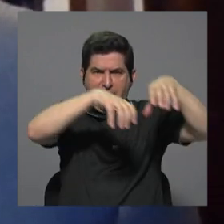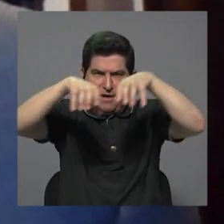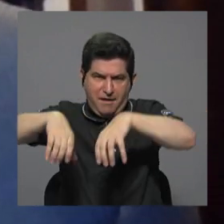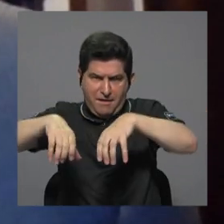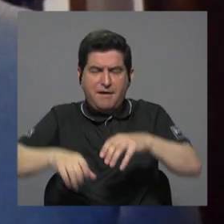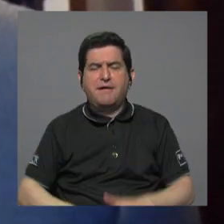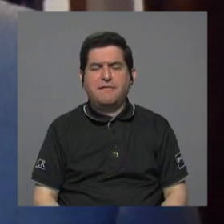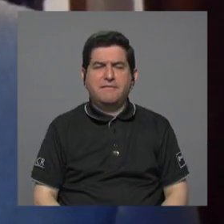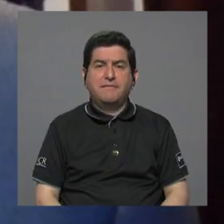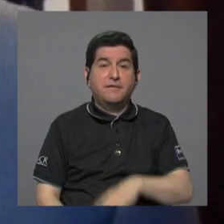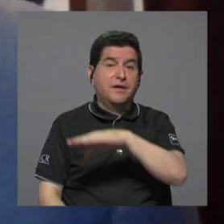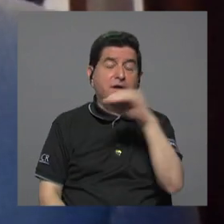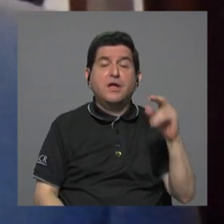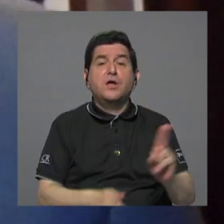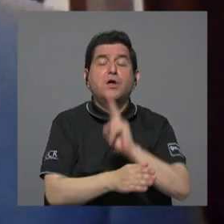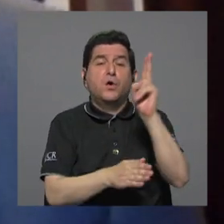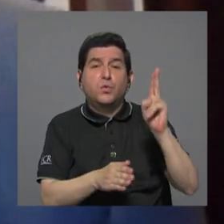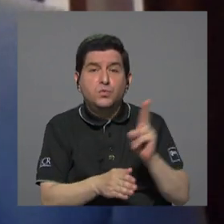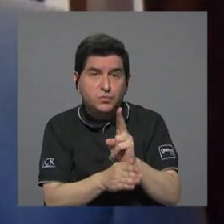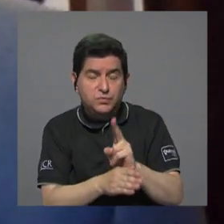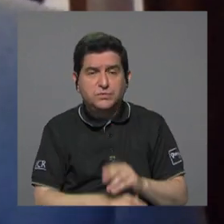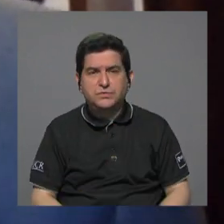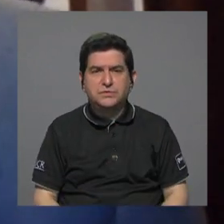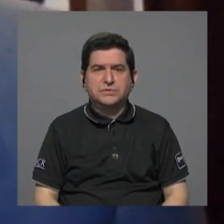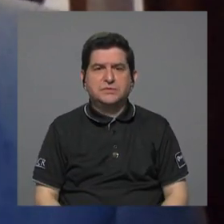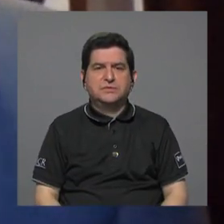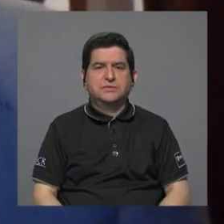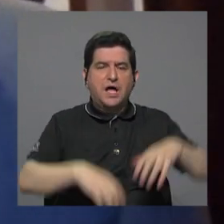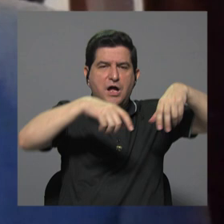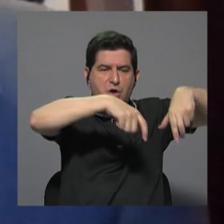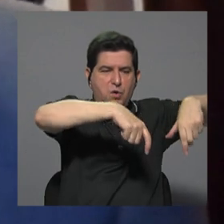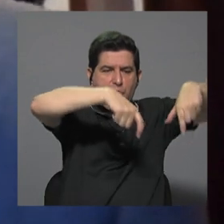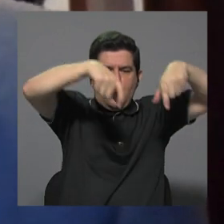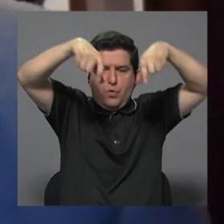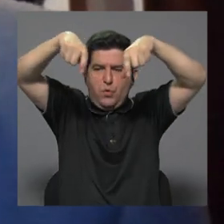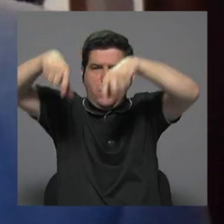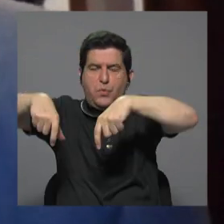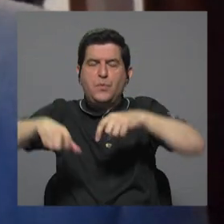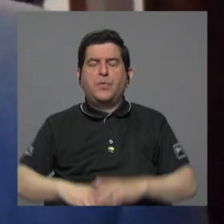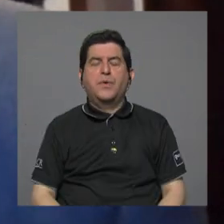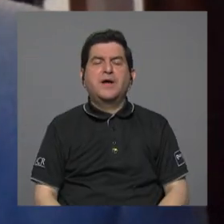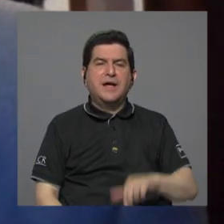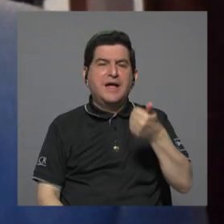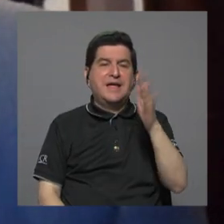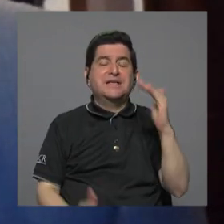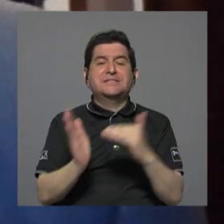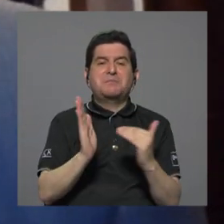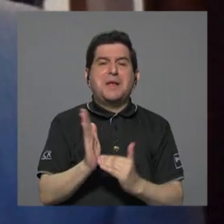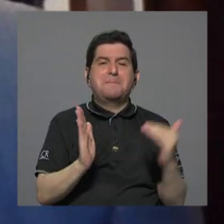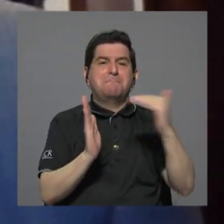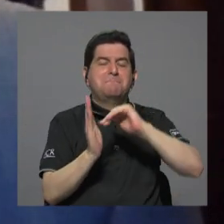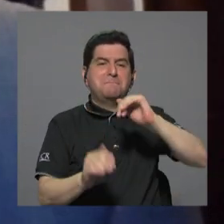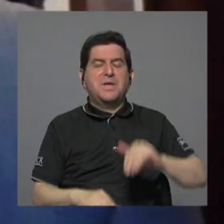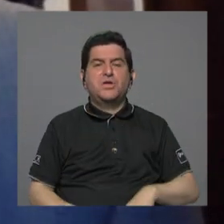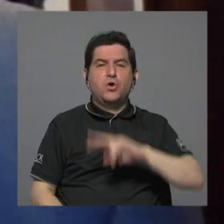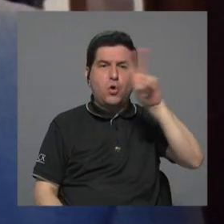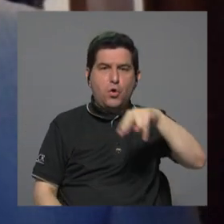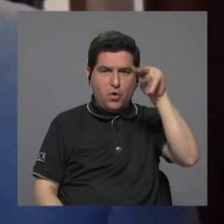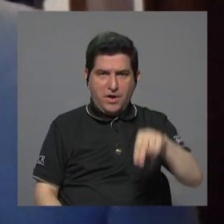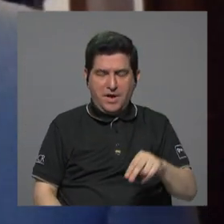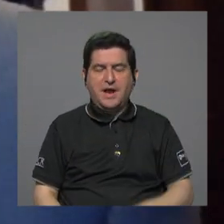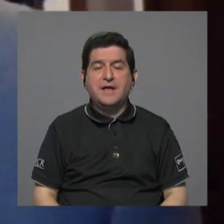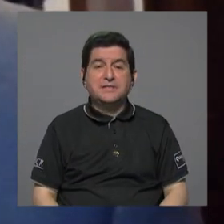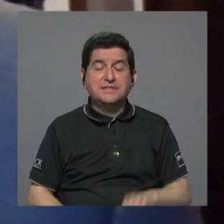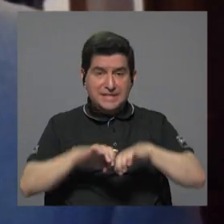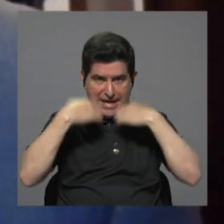y utilizar las grúas que fue una inversión de 15 mil millones de colones en equipamiento que